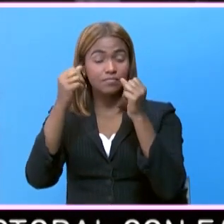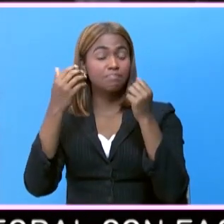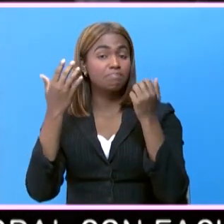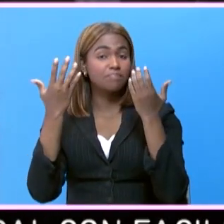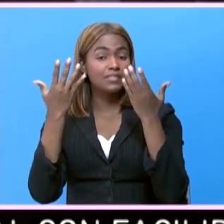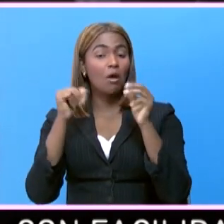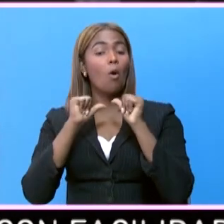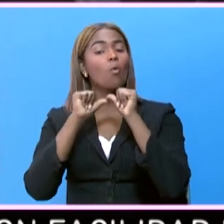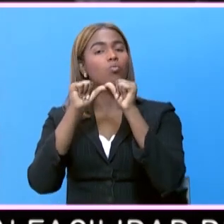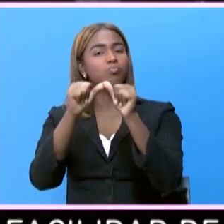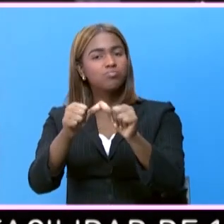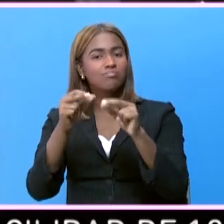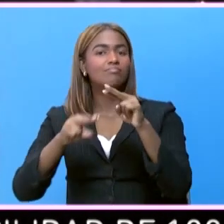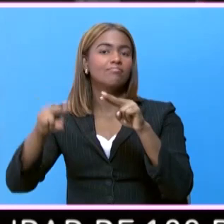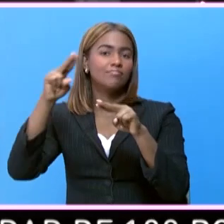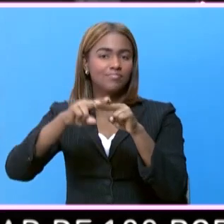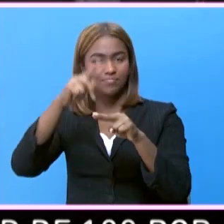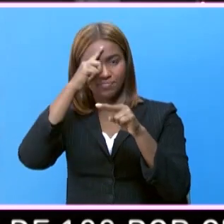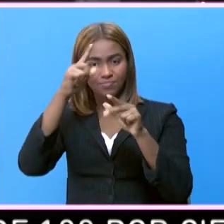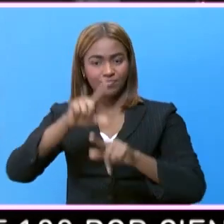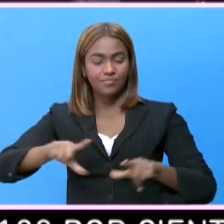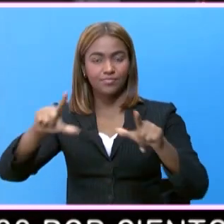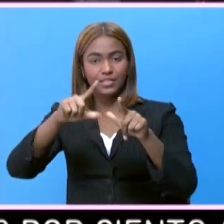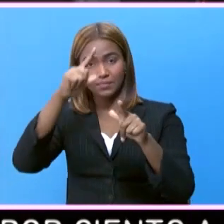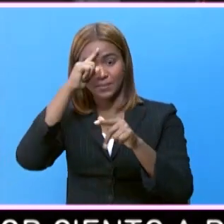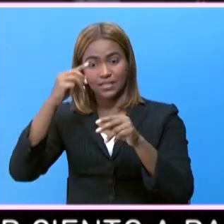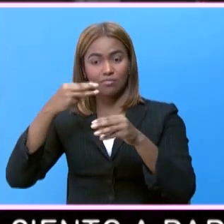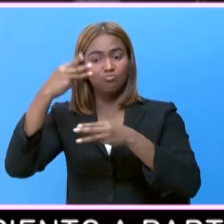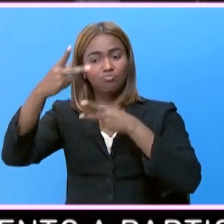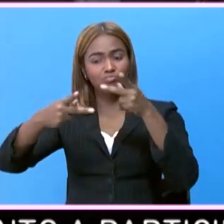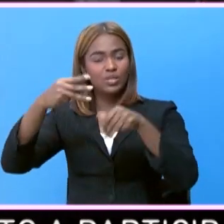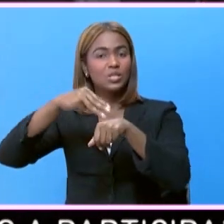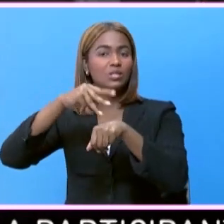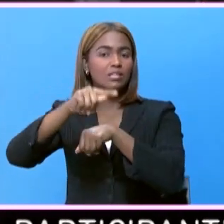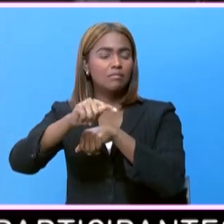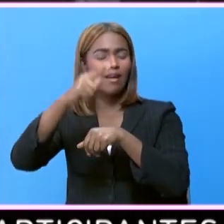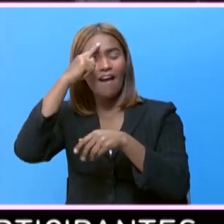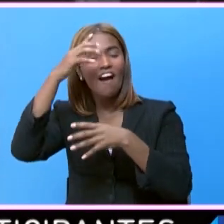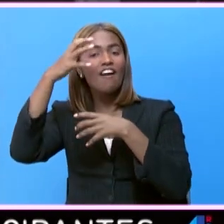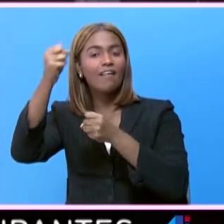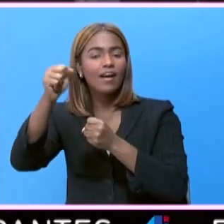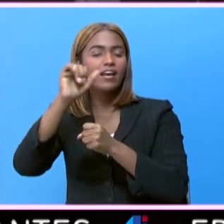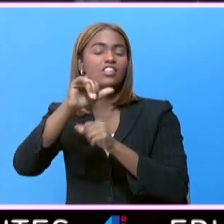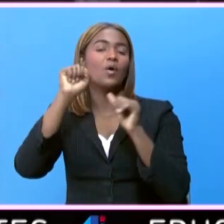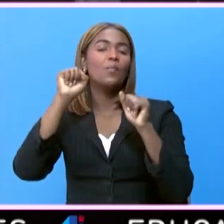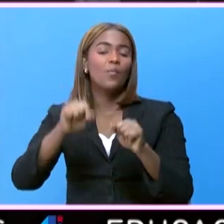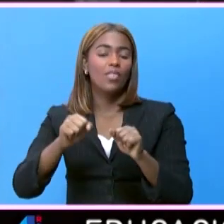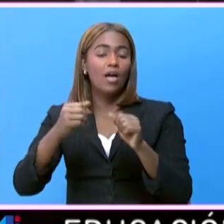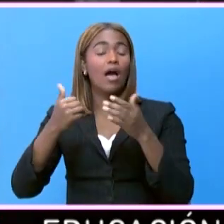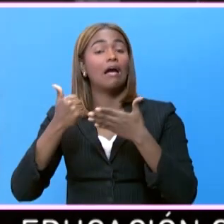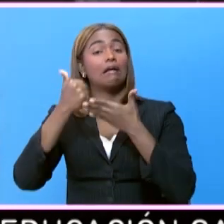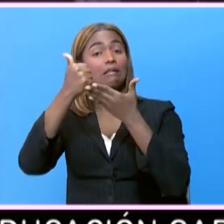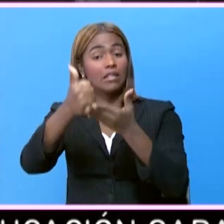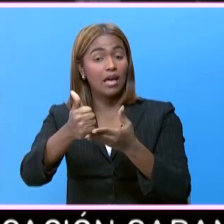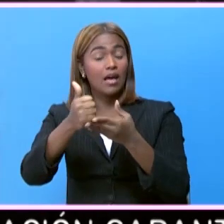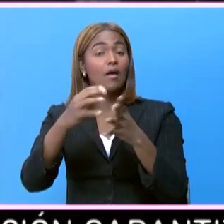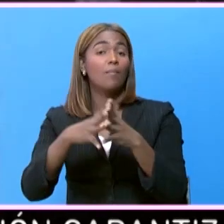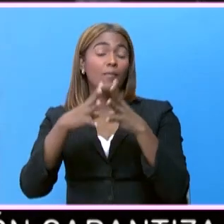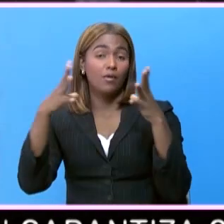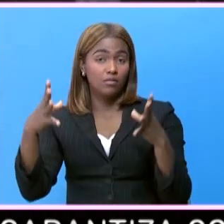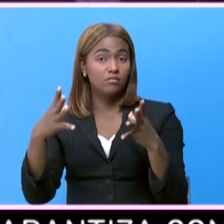sigue impulsando el sector del turismo con la fe de que esto pueda motorizar de manera